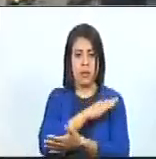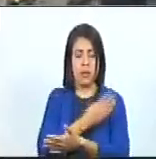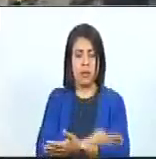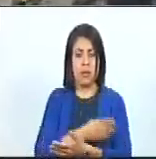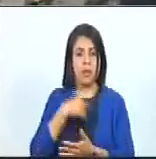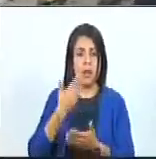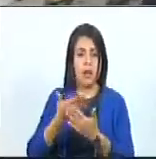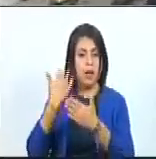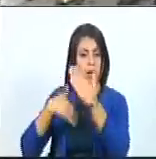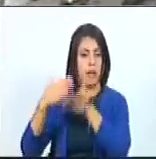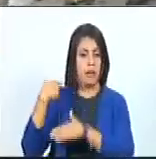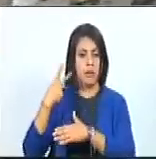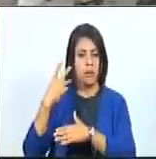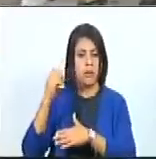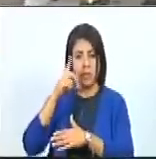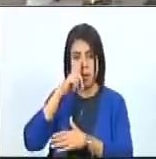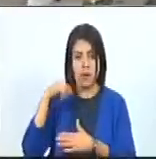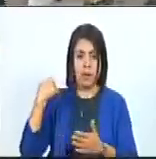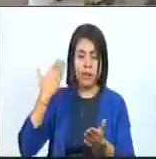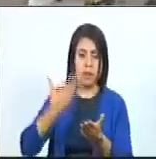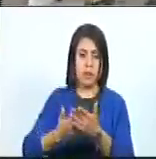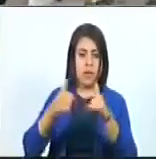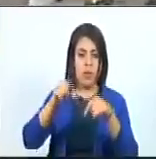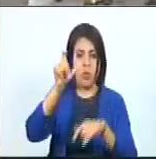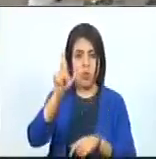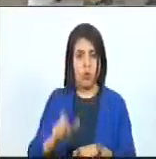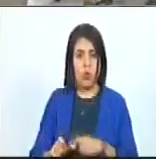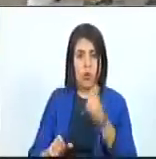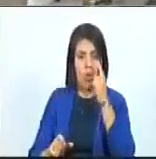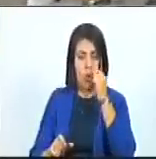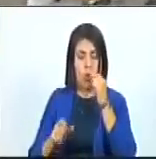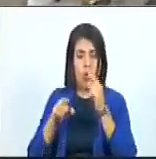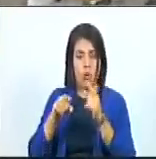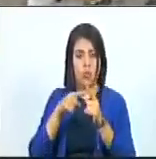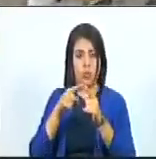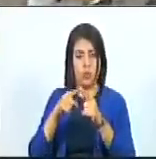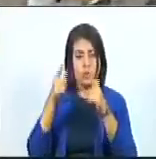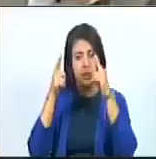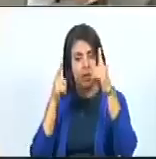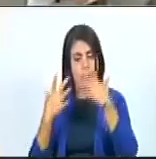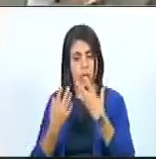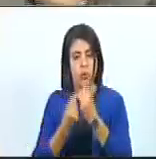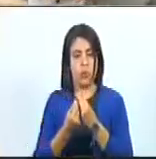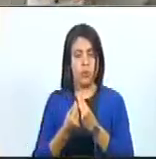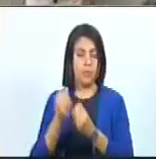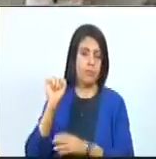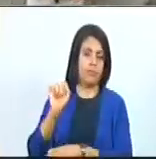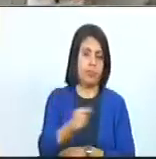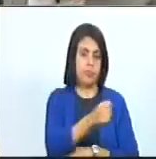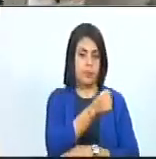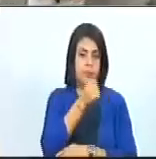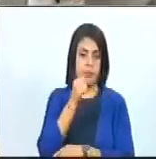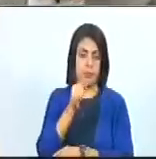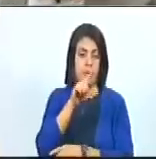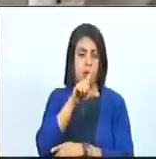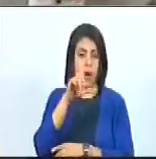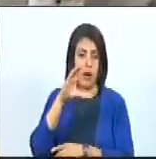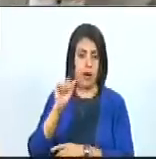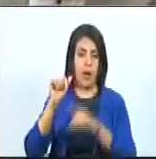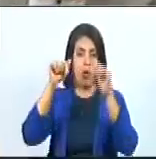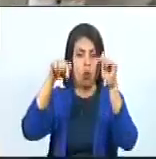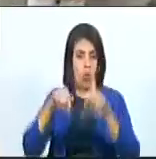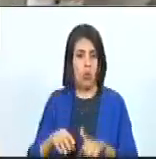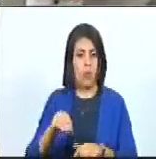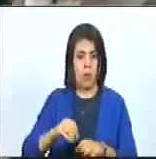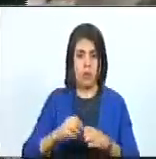hace 20 años de un patriota, de uno de los que con Chávez lograron derrotar el Alca y que hoy están